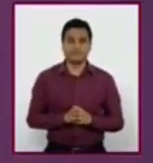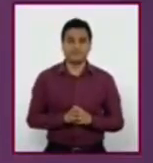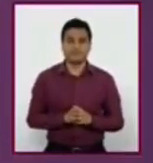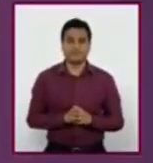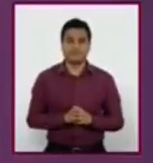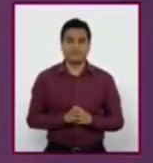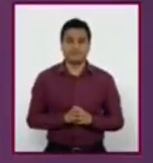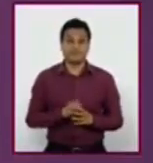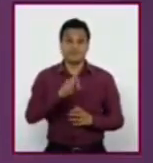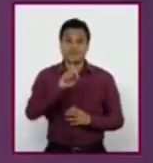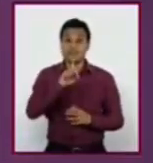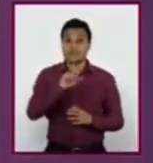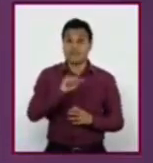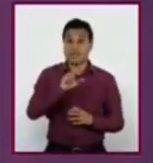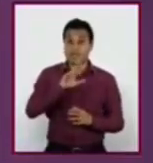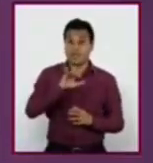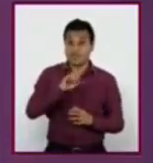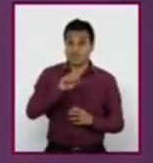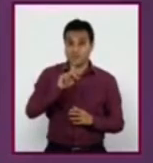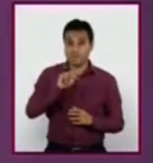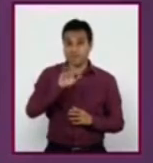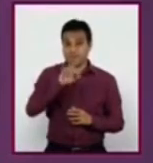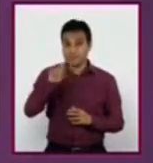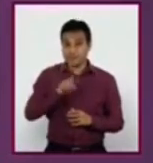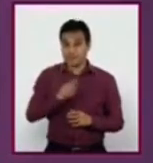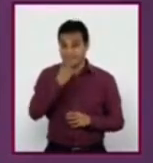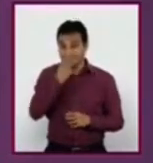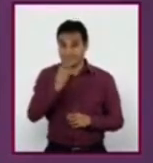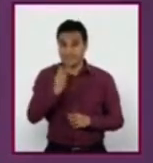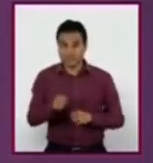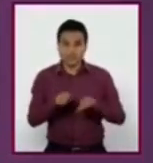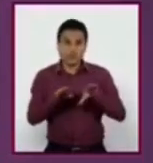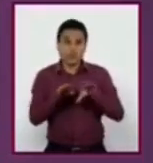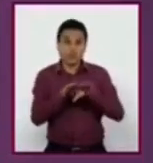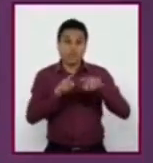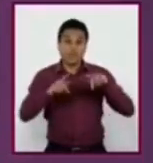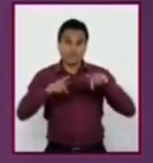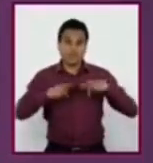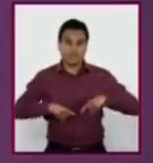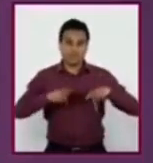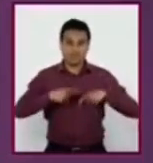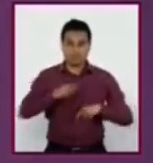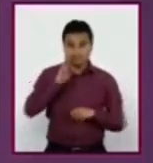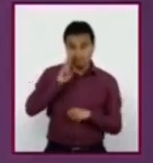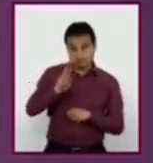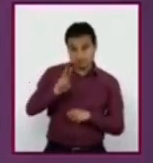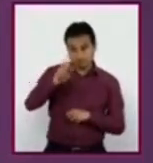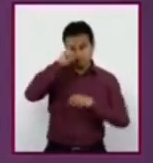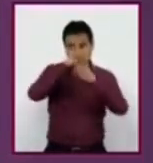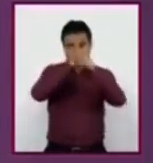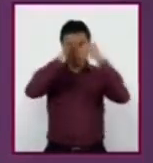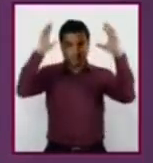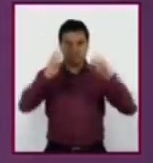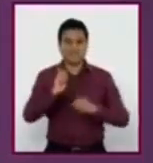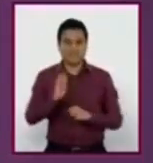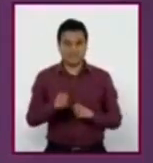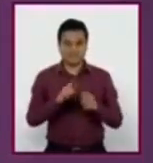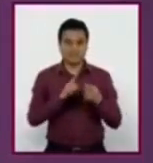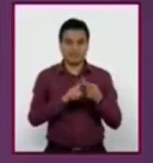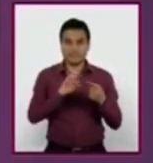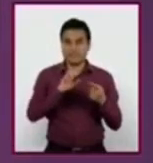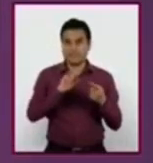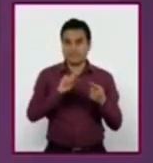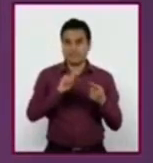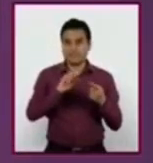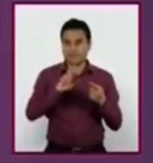Según Darío Páez, es la dimensión cognitiva de una representación social. A, estereotipo.